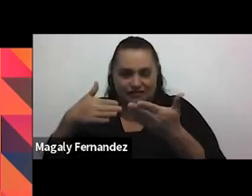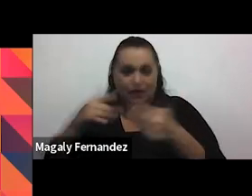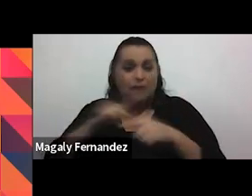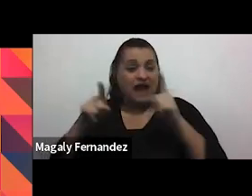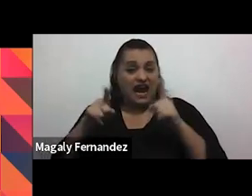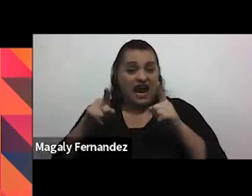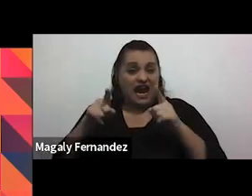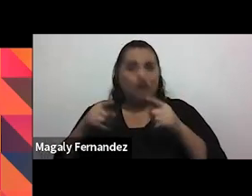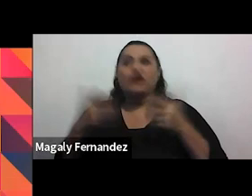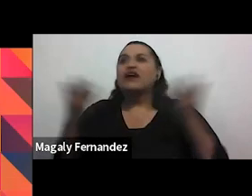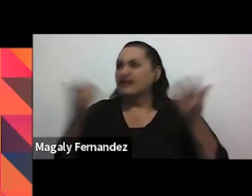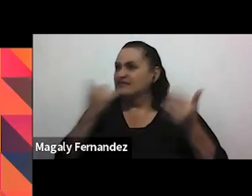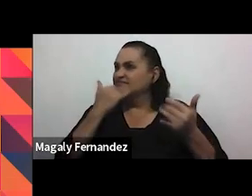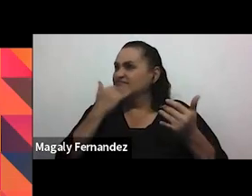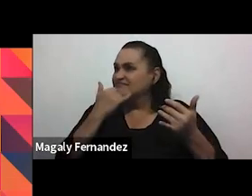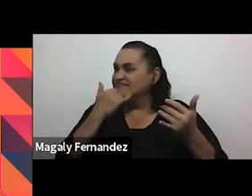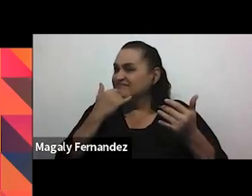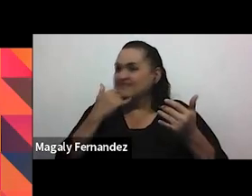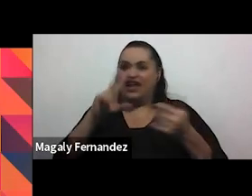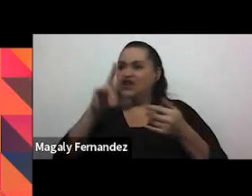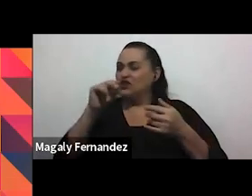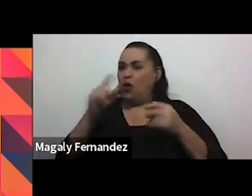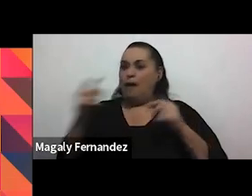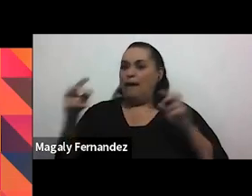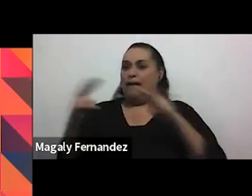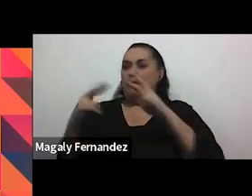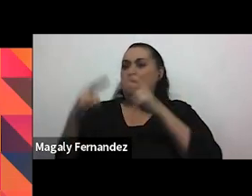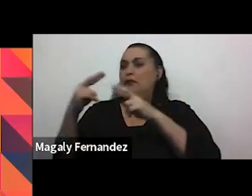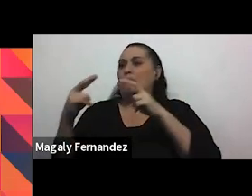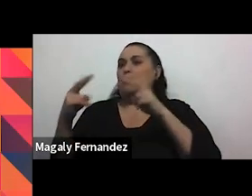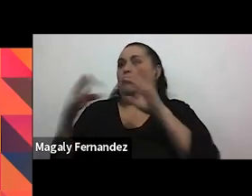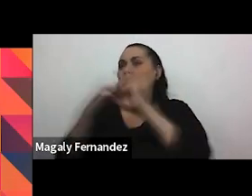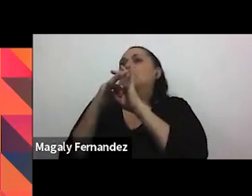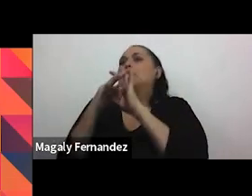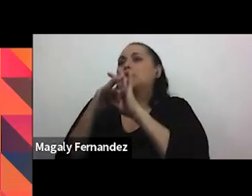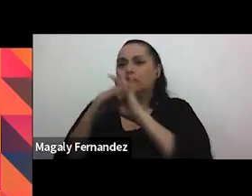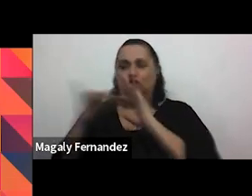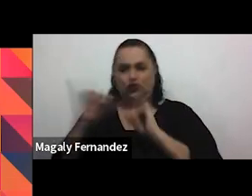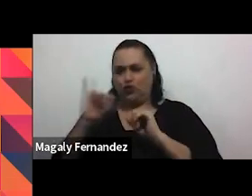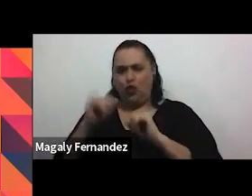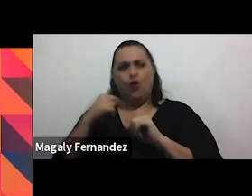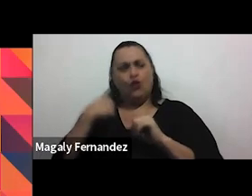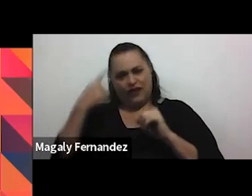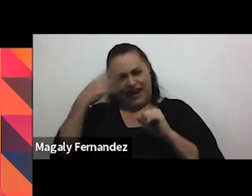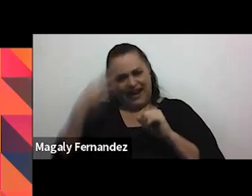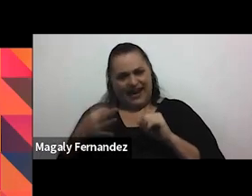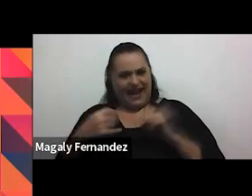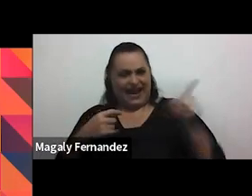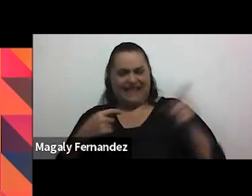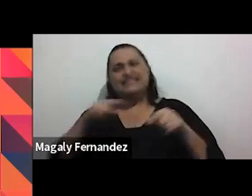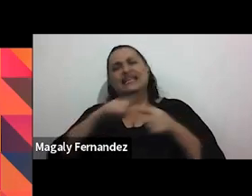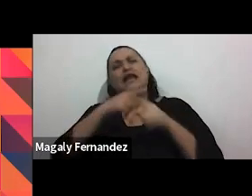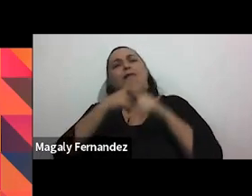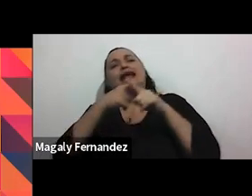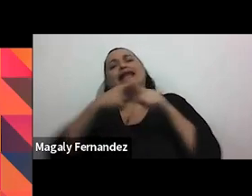es medio kiwi? ¿Qué? O no vienen con pegatina como la mandarina, media naranja de marina marroquí. No, tú quieres creer que es tu media naranja. Tú